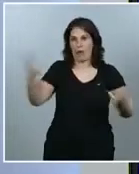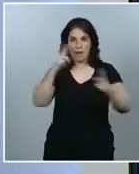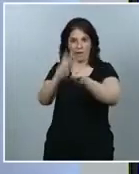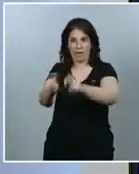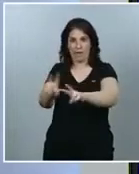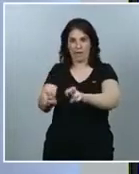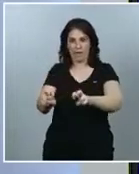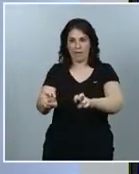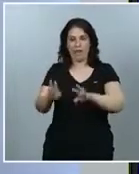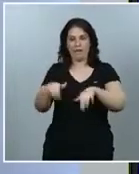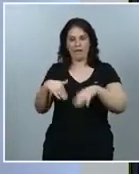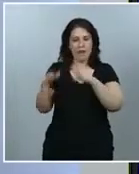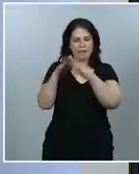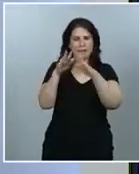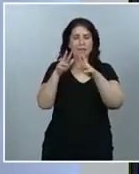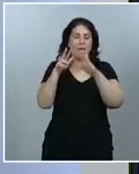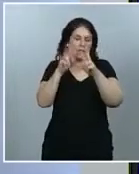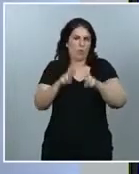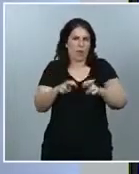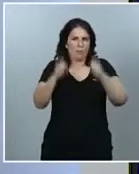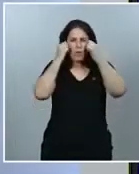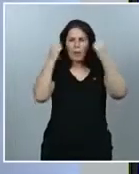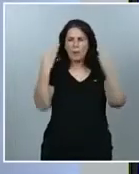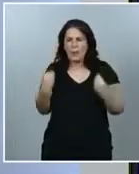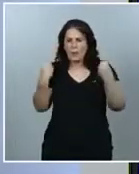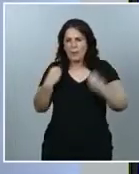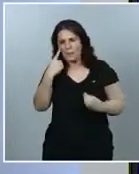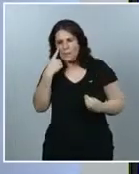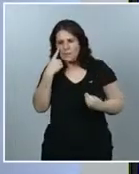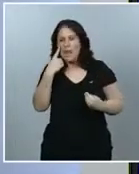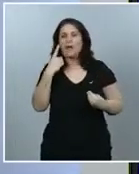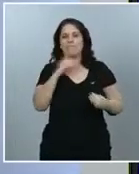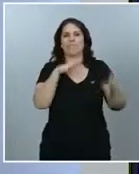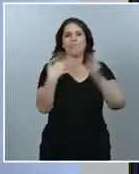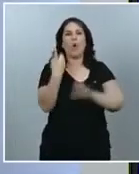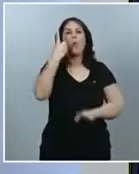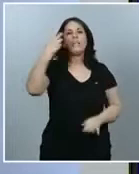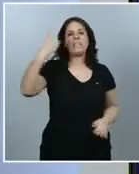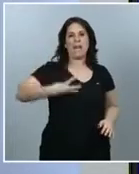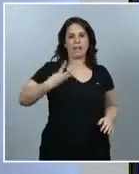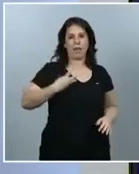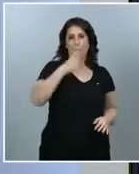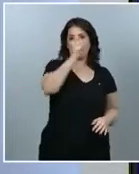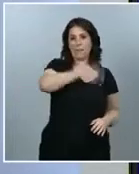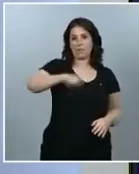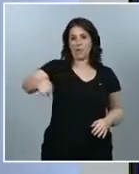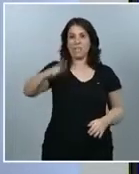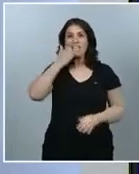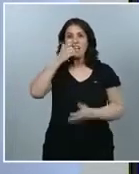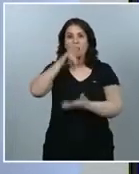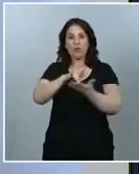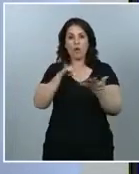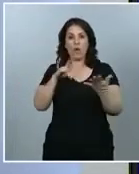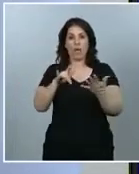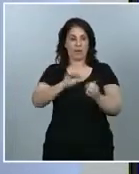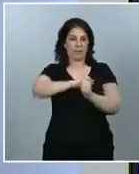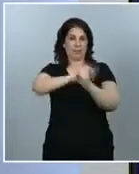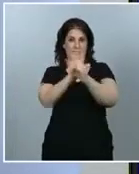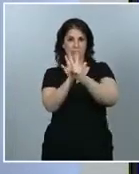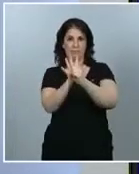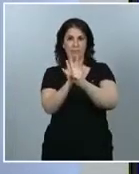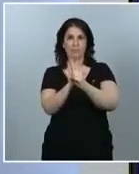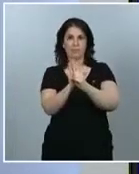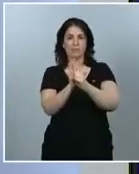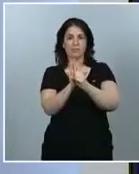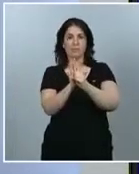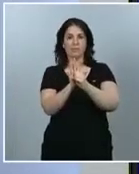ya vimos en la primera ronda y es que, más o menos, un tercio de las personas que tienen una infección por SARS-CoV-2 no tienen síntomas